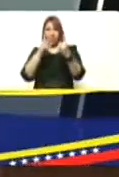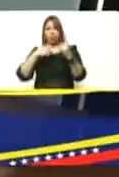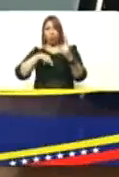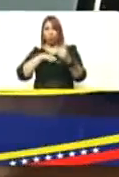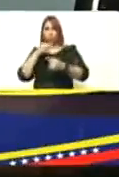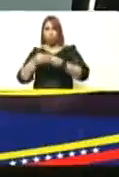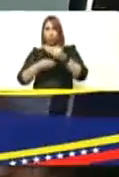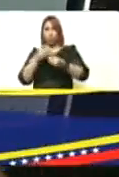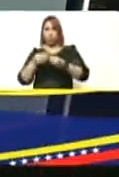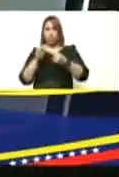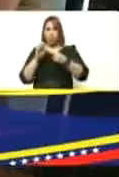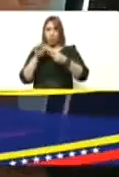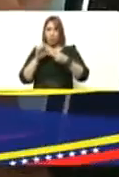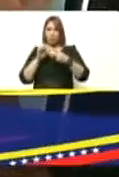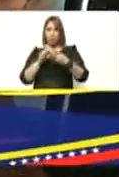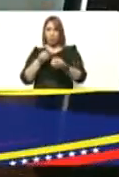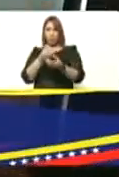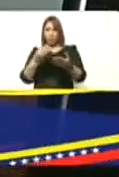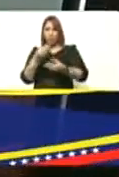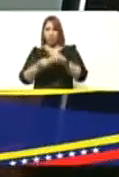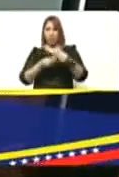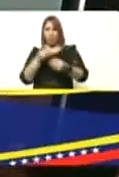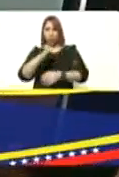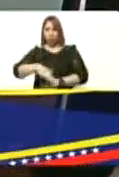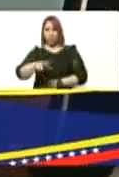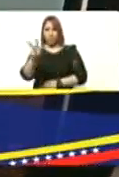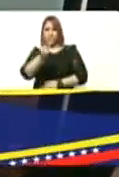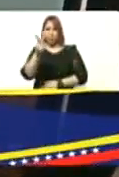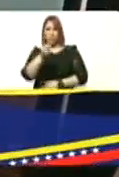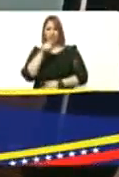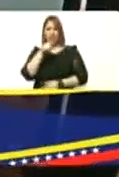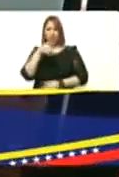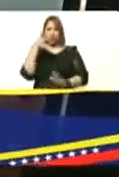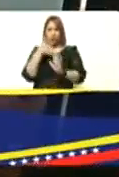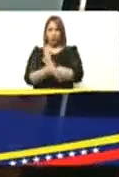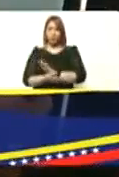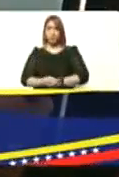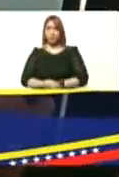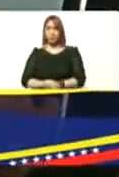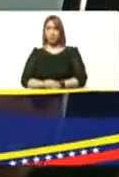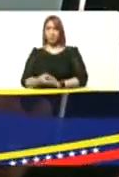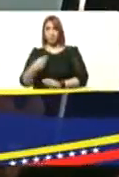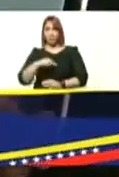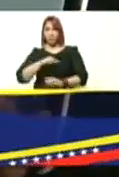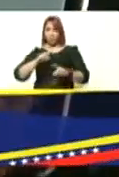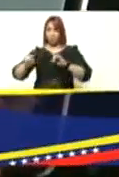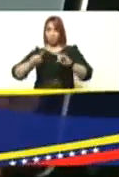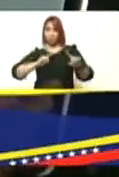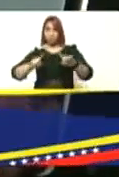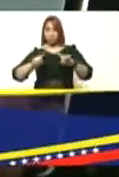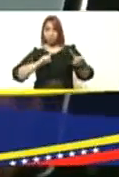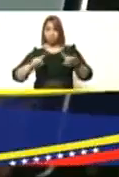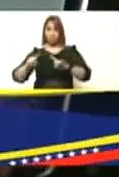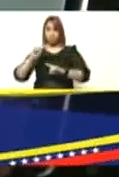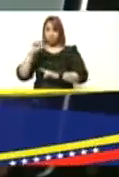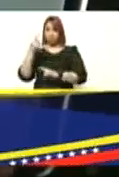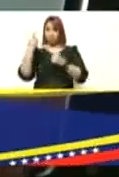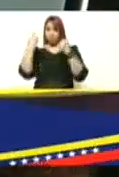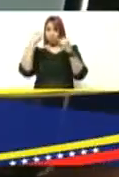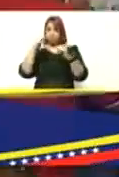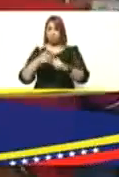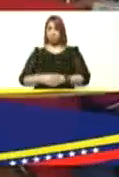a la estrategia que usted ha llevado en todo el país es precisamente esto lo que hemos ordenado que en primera fase